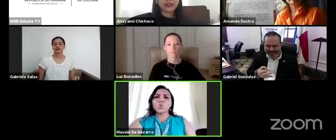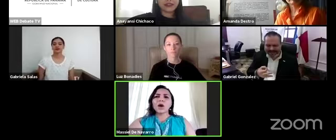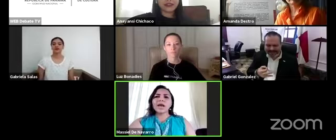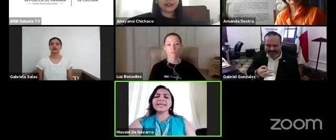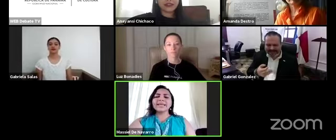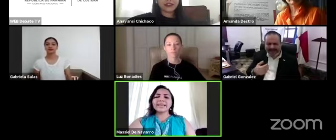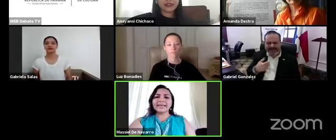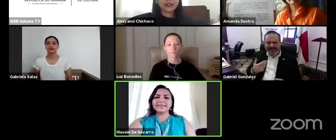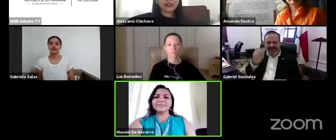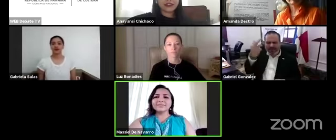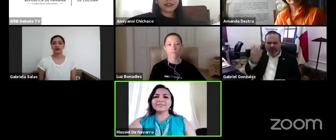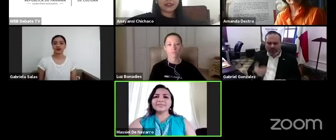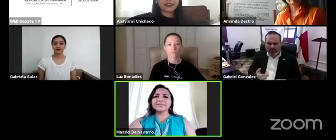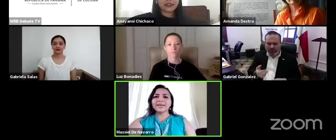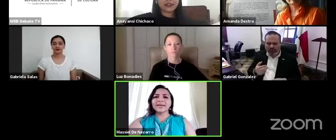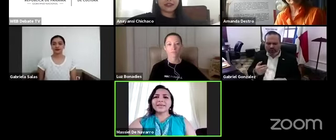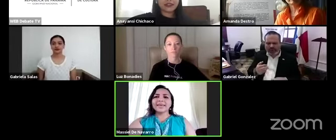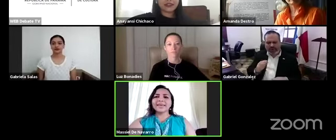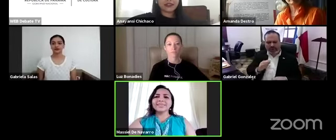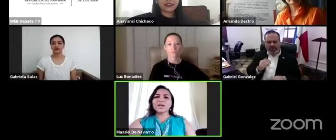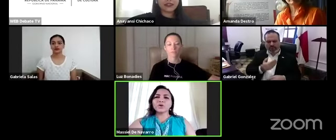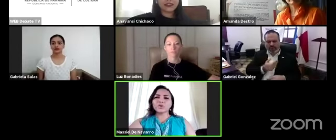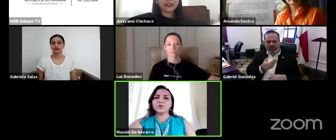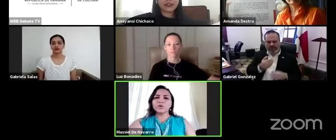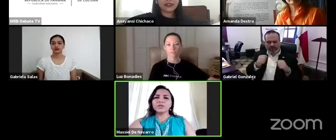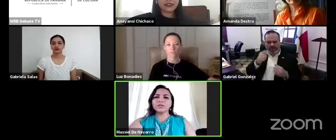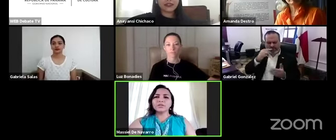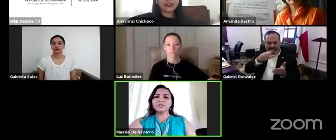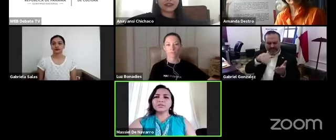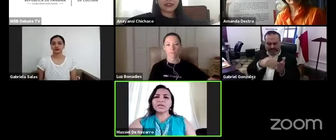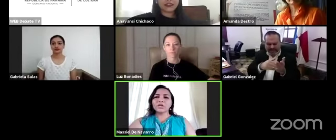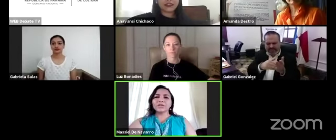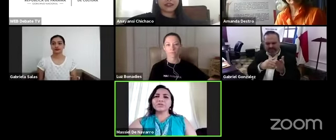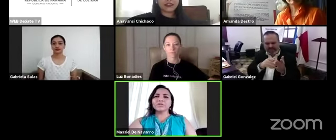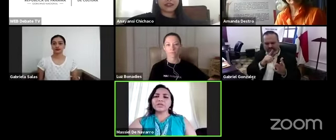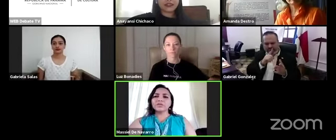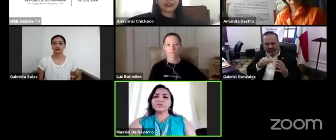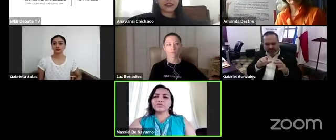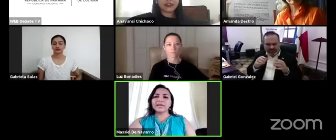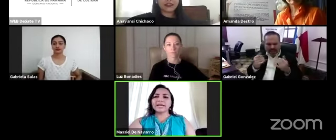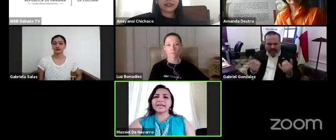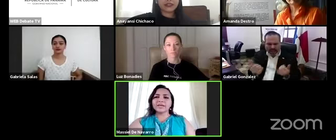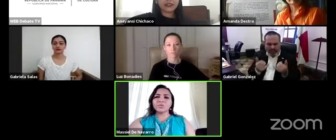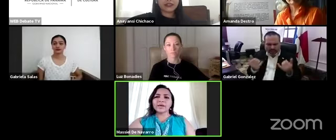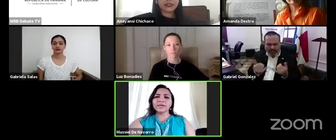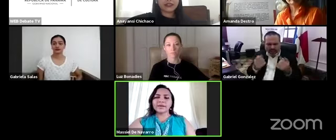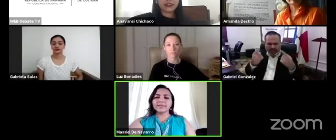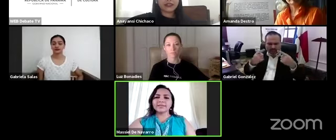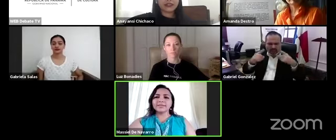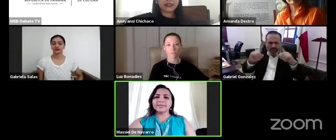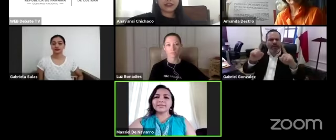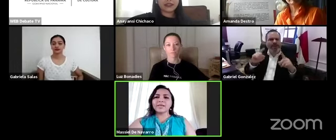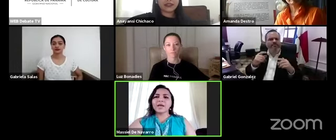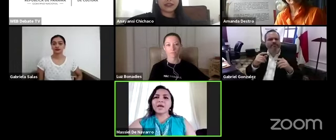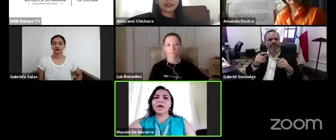¿cuál creen qué es el rol de nuestros centros en la actualidad